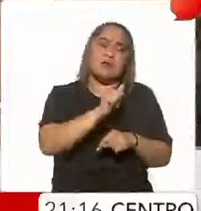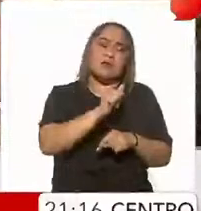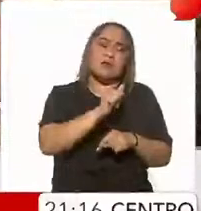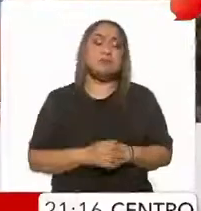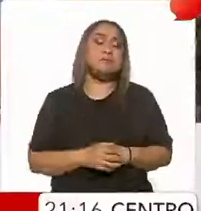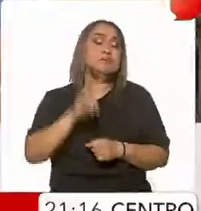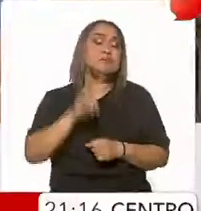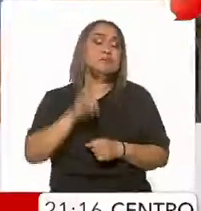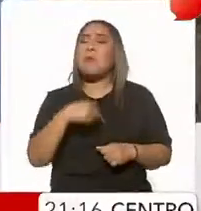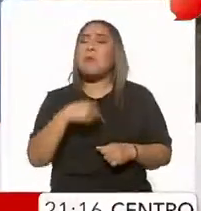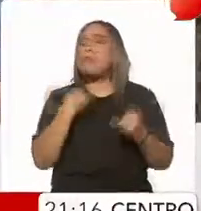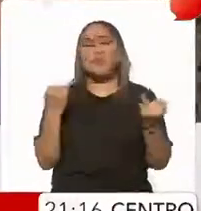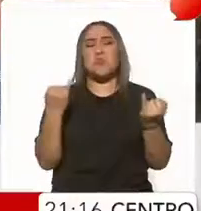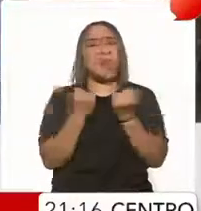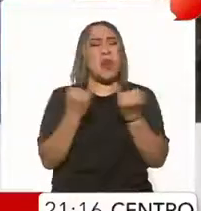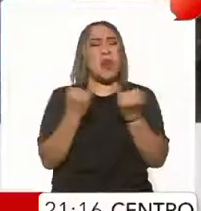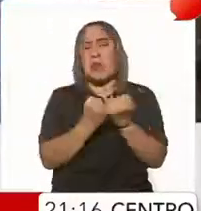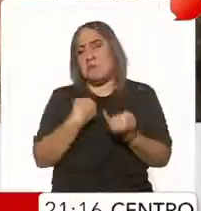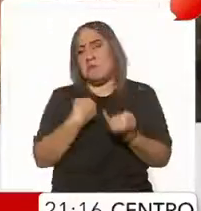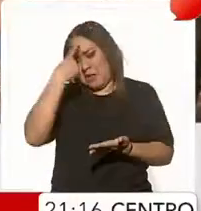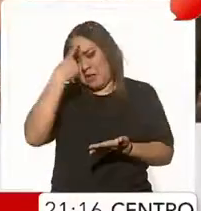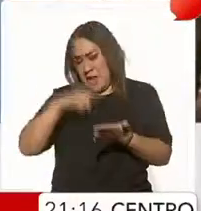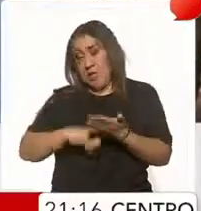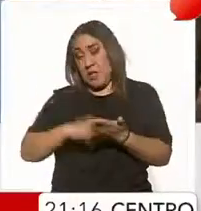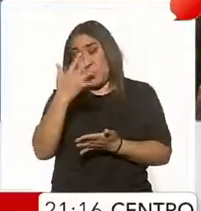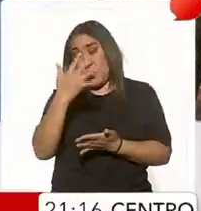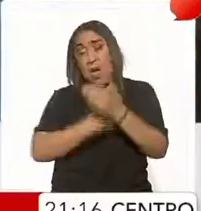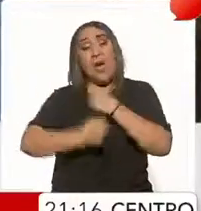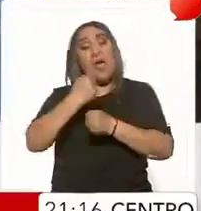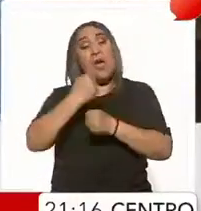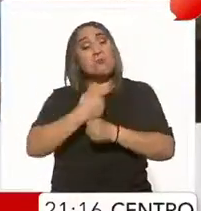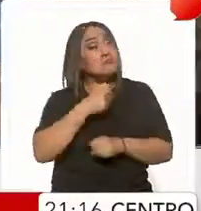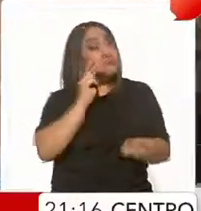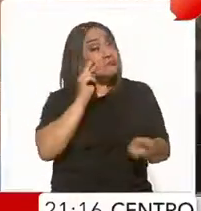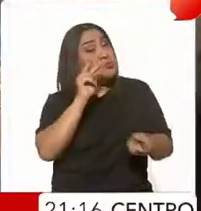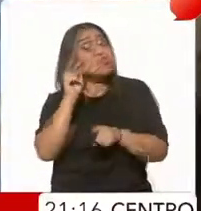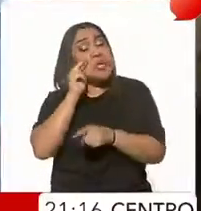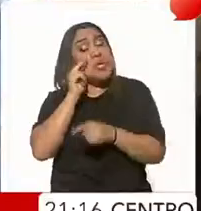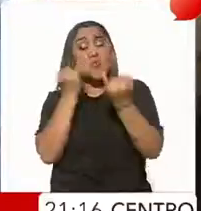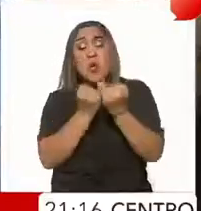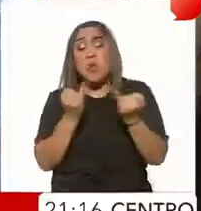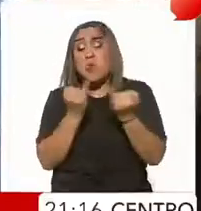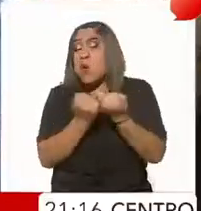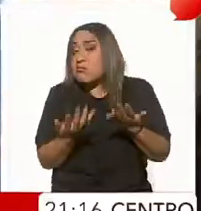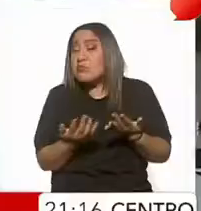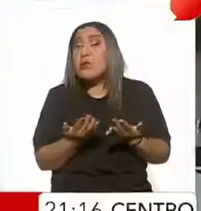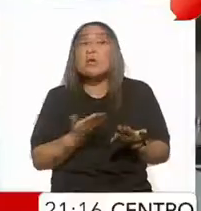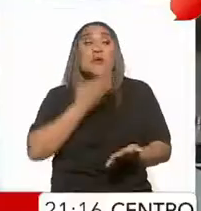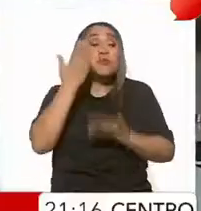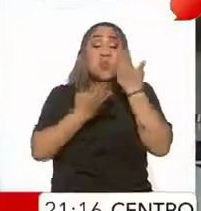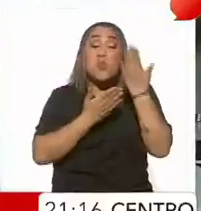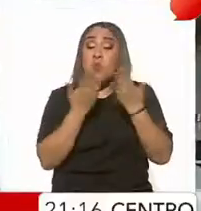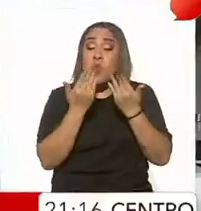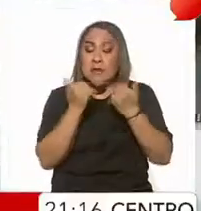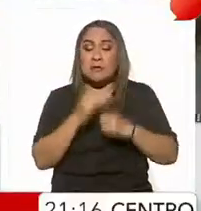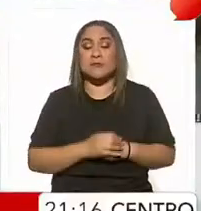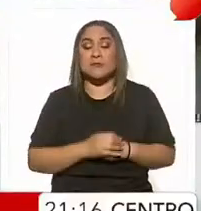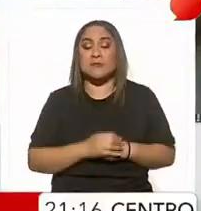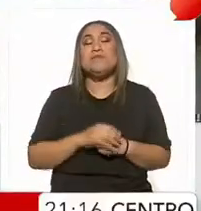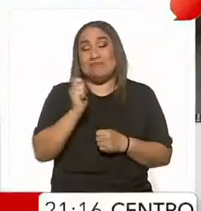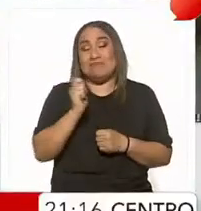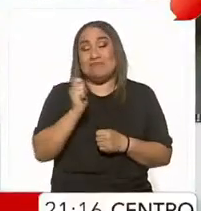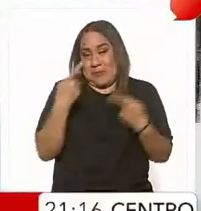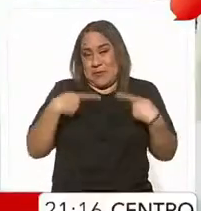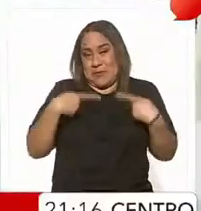es igual, porque yo creo que desde hace 50 años seguimos igual. ¿Por qué? Porque no hay estudios. Para el cambio de una